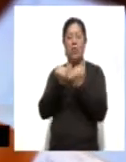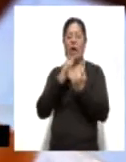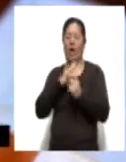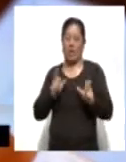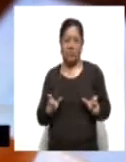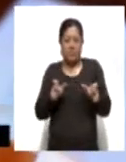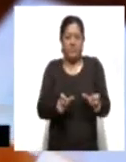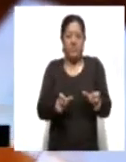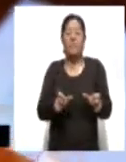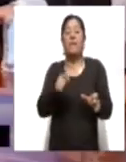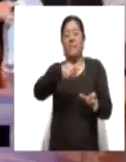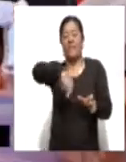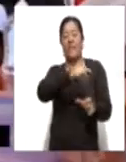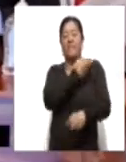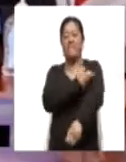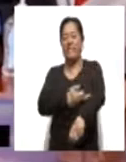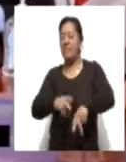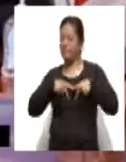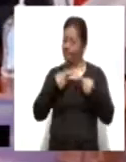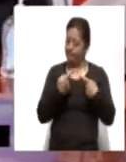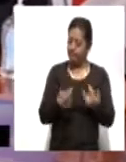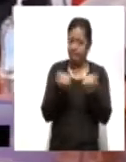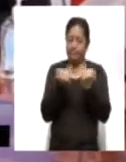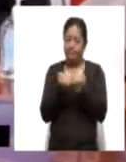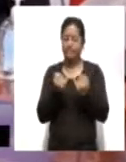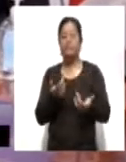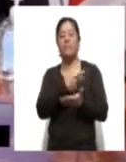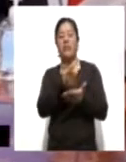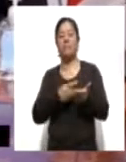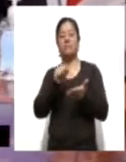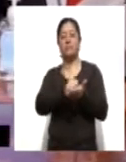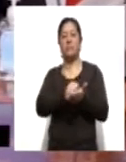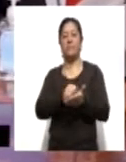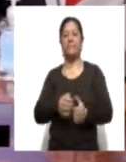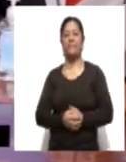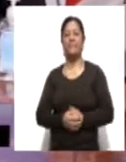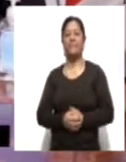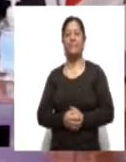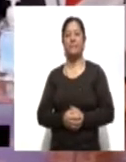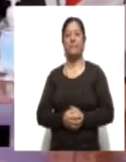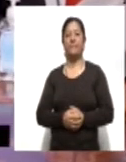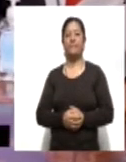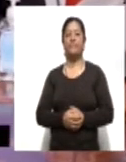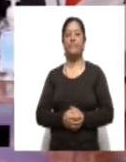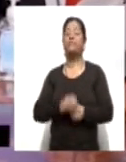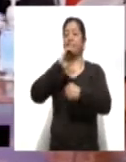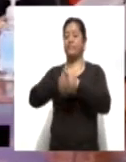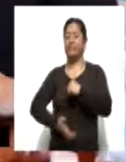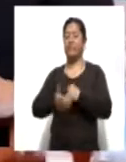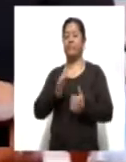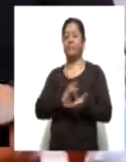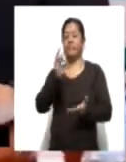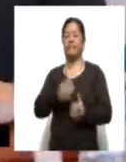brinda a familias en situación de vulnerabilidad a través del programa Súperate. Aisleda Auditorio, este es mi reporte.